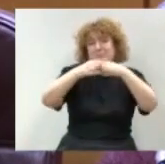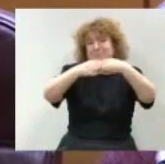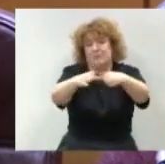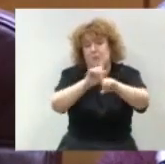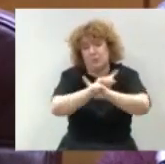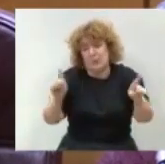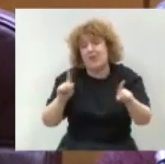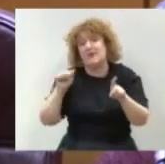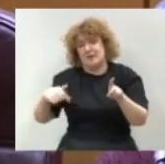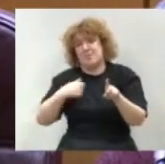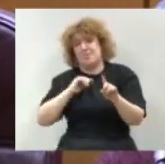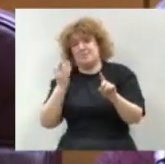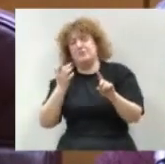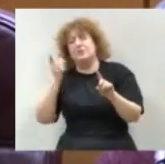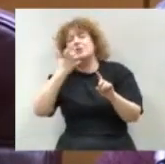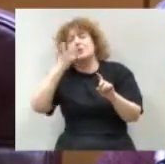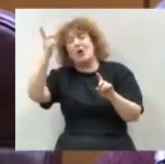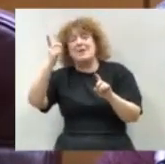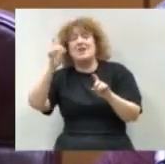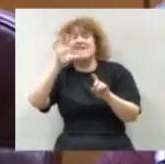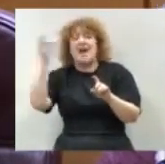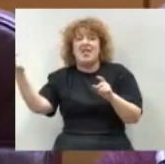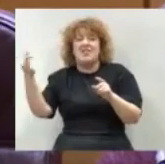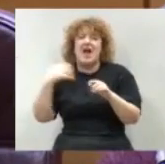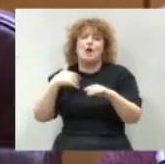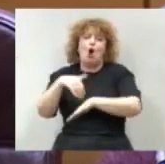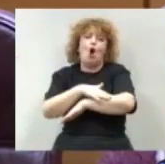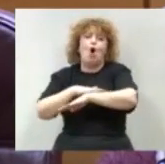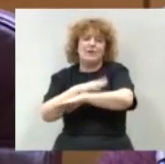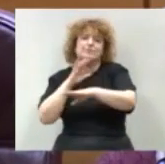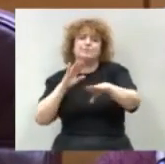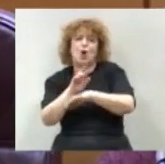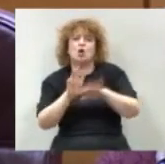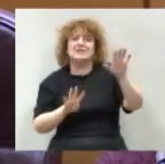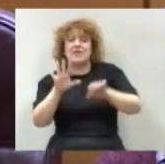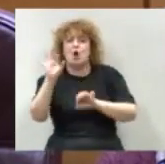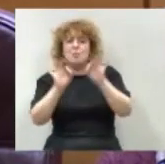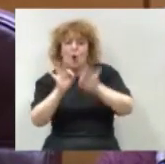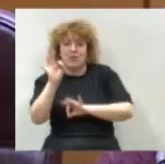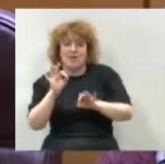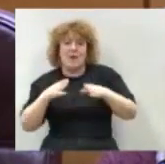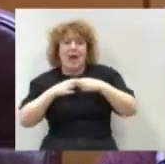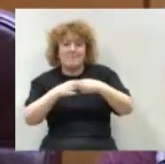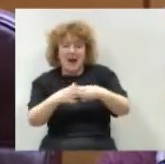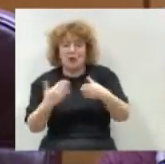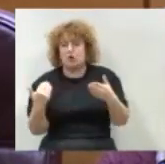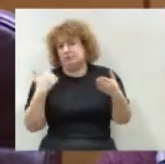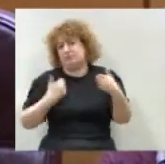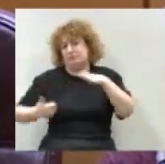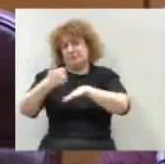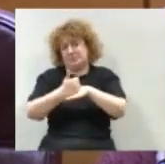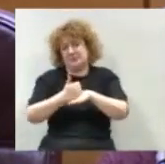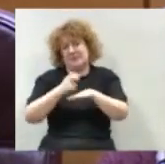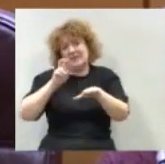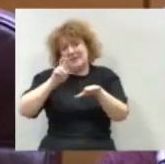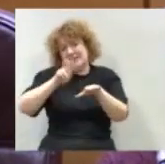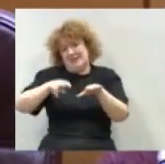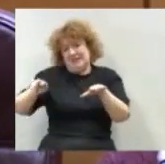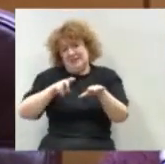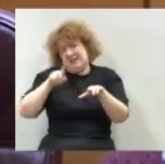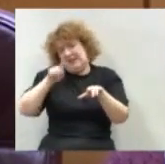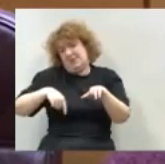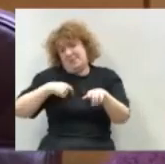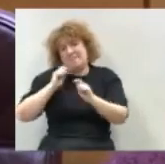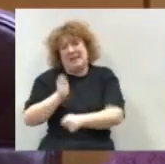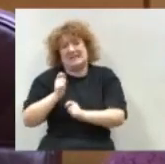ya anunció una compensación entre el 80-85% para armadores y tripulantes y de un 70